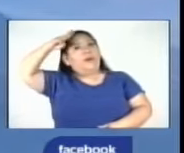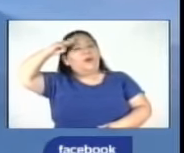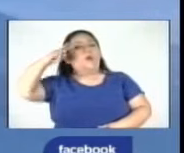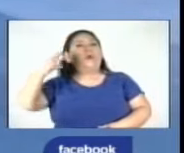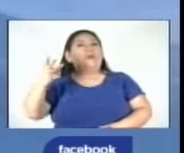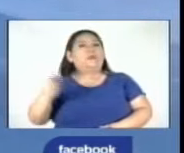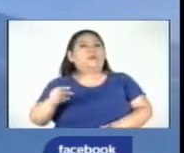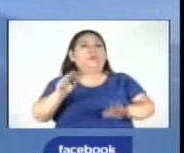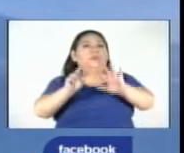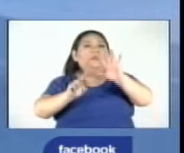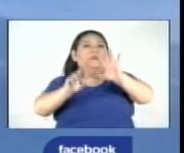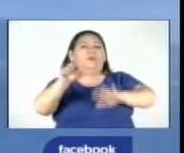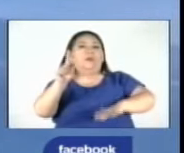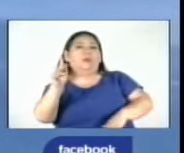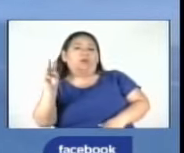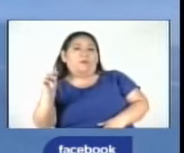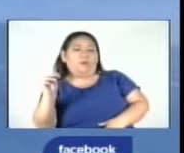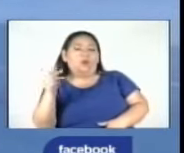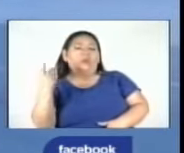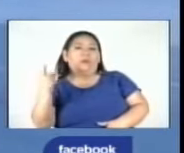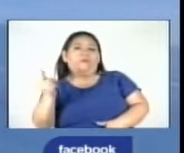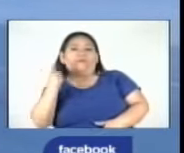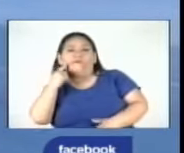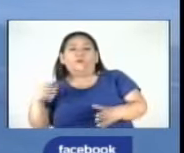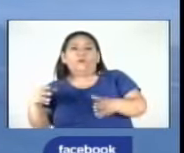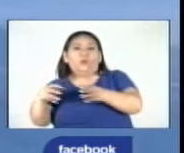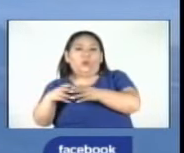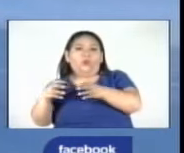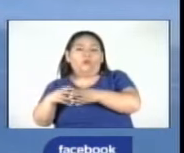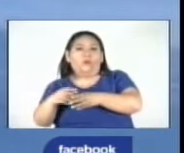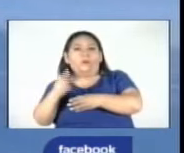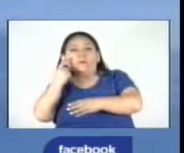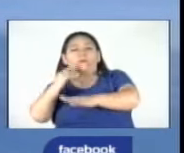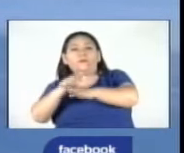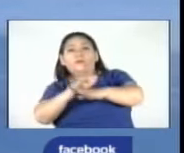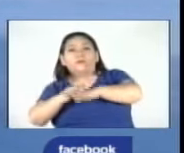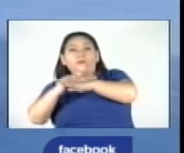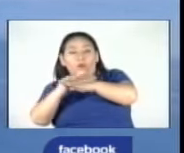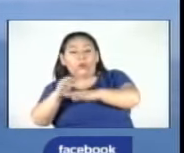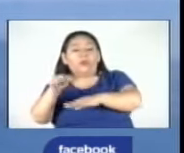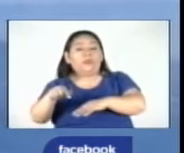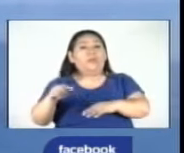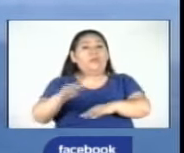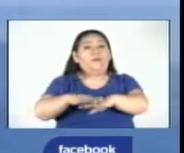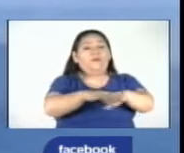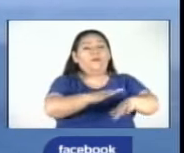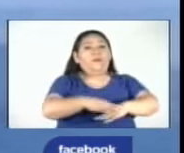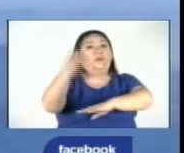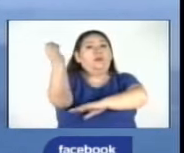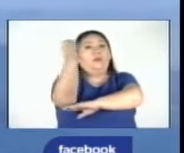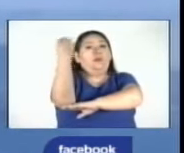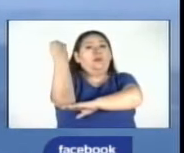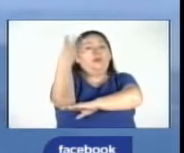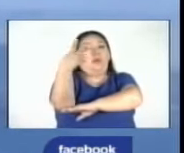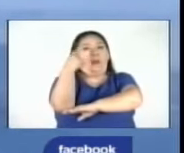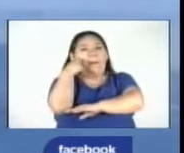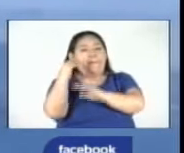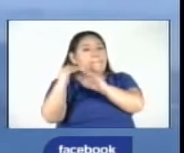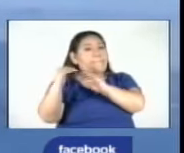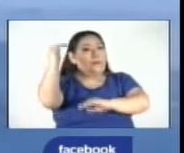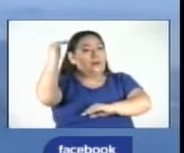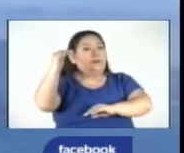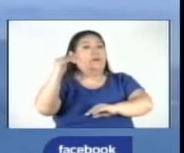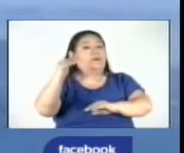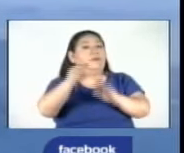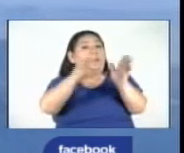unos 72 kilómetros del Coloso. Protección Civil Federal decidió mantener hoy la alerta a la población a su nivel de amarillo